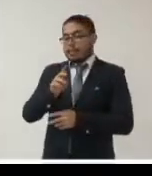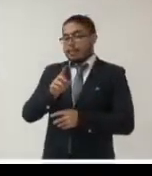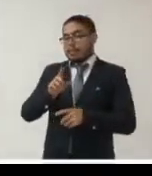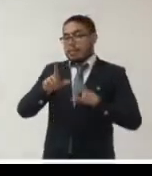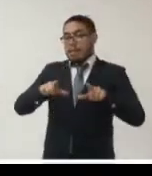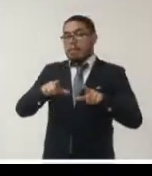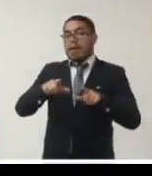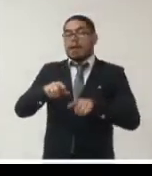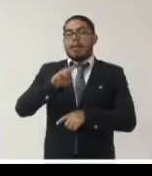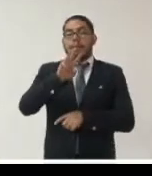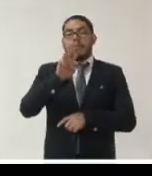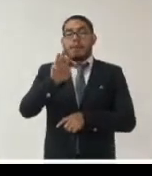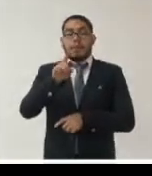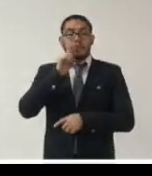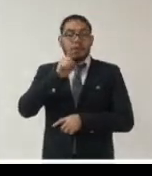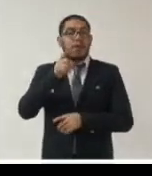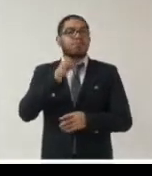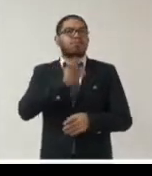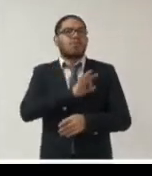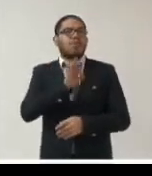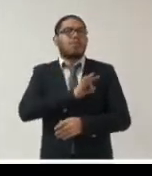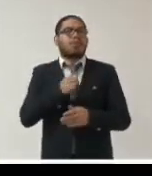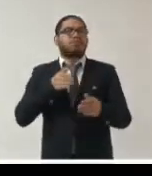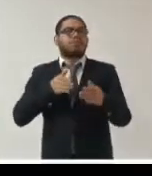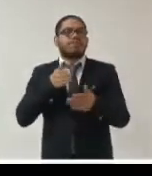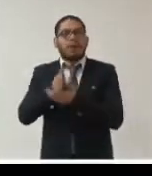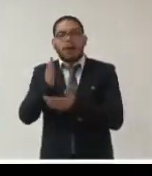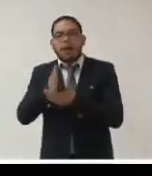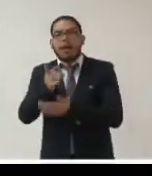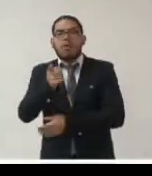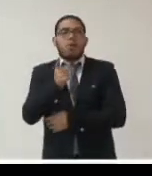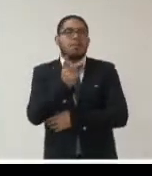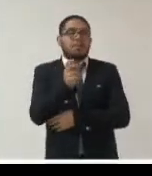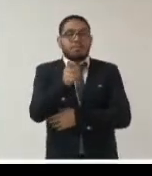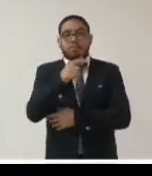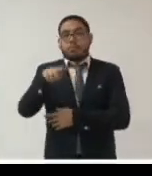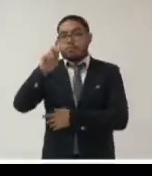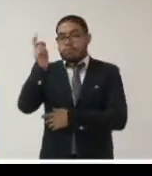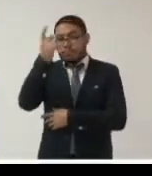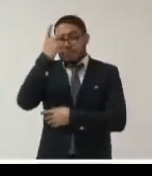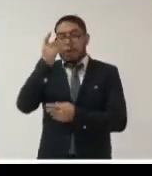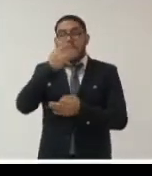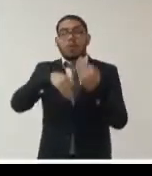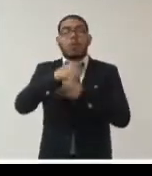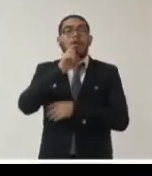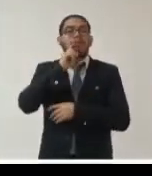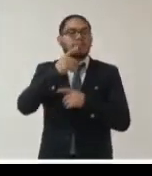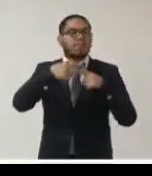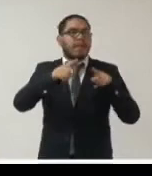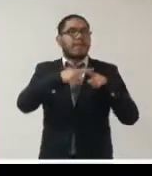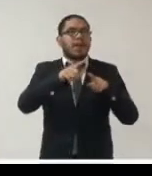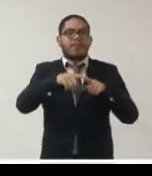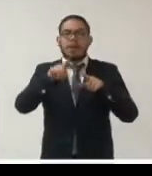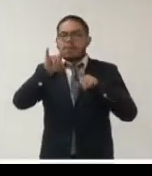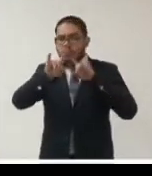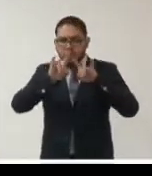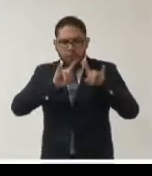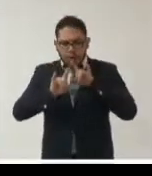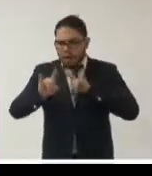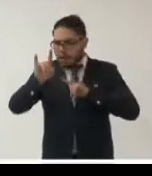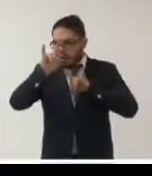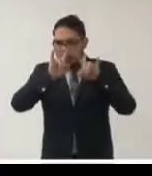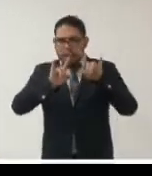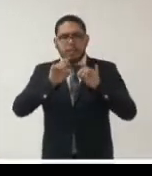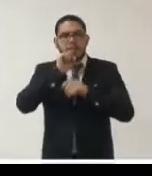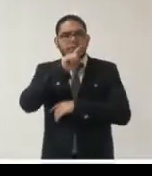acceso a información de manera proactiva en todo el Estado peruano por distintas ventanas a través del ícono del portal